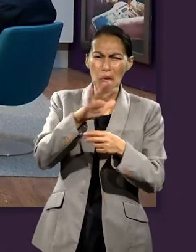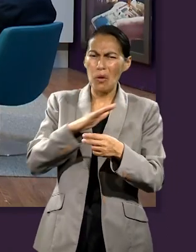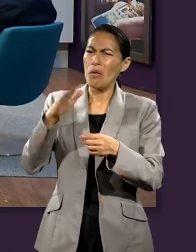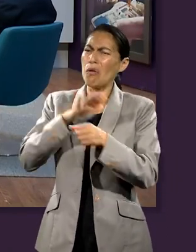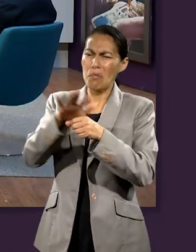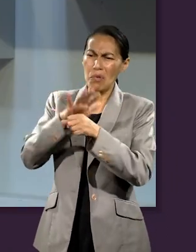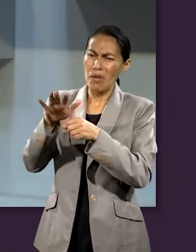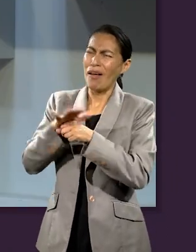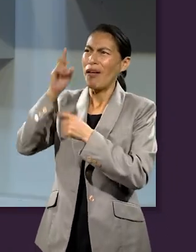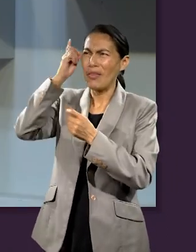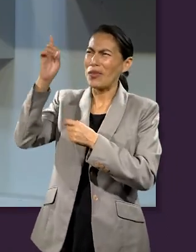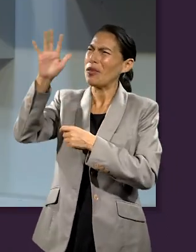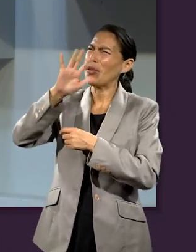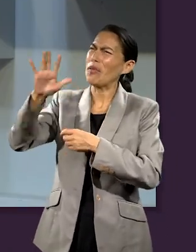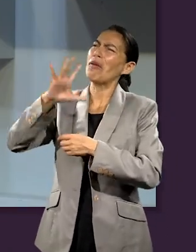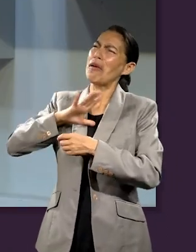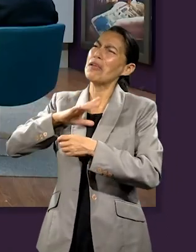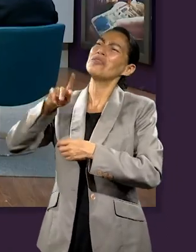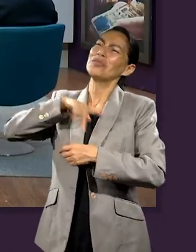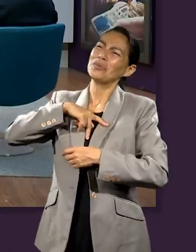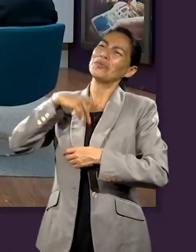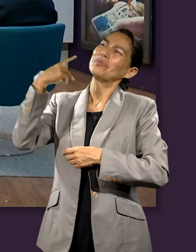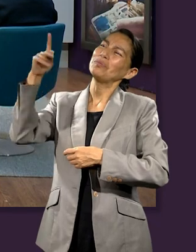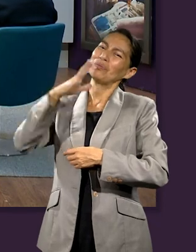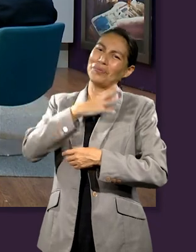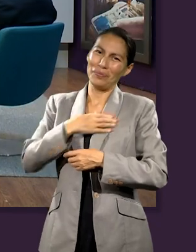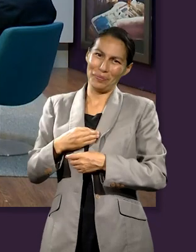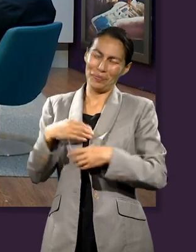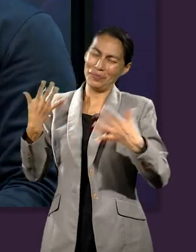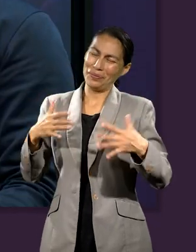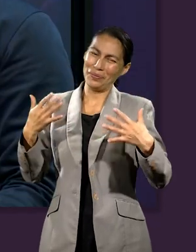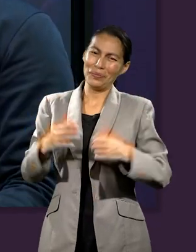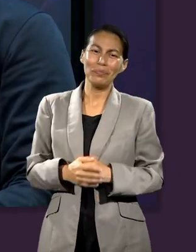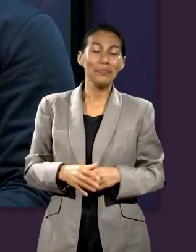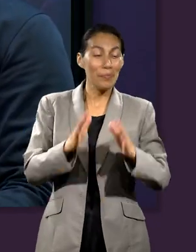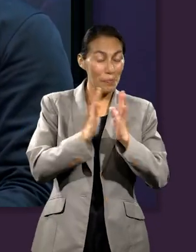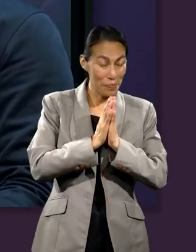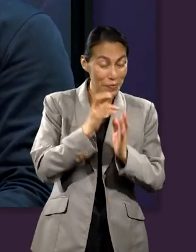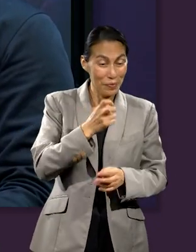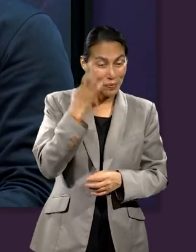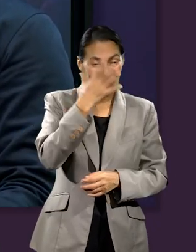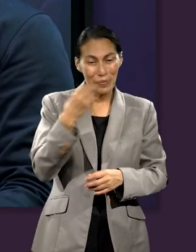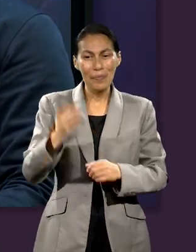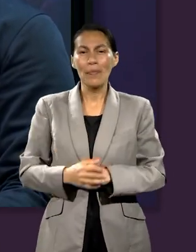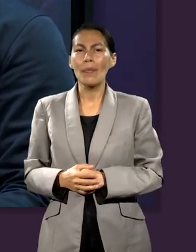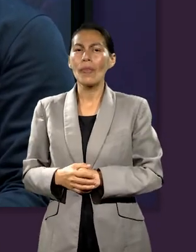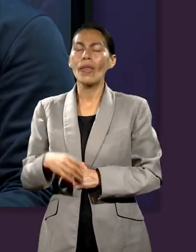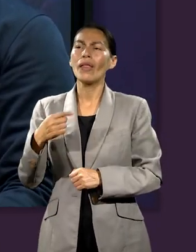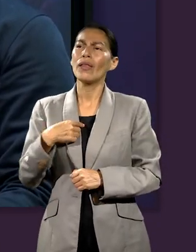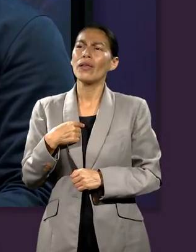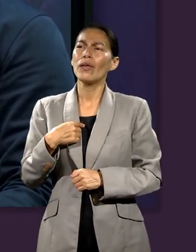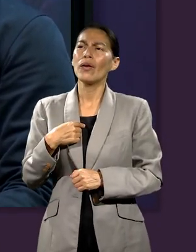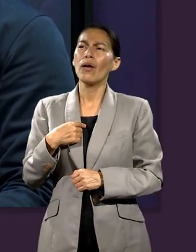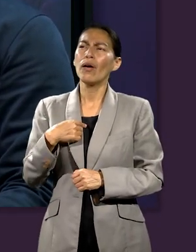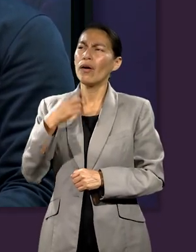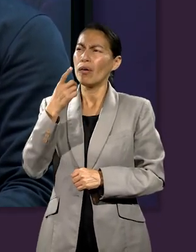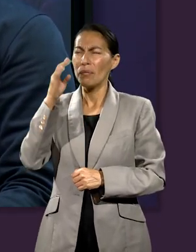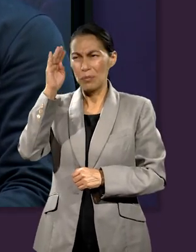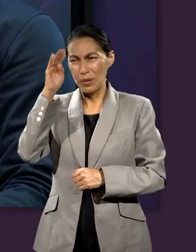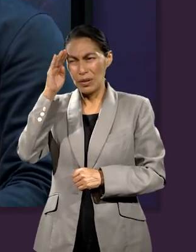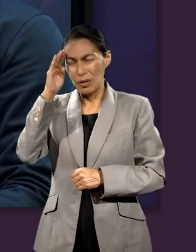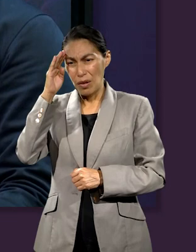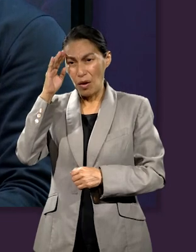Amén. Eres hija del Dios que todo lo tiene. Abiel, frase de salida. Este, yo me quedo con que las ofrendas no es algo casual